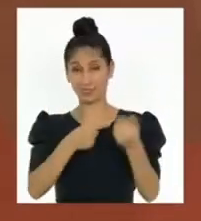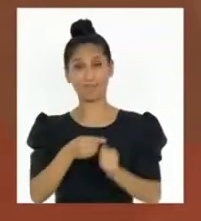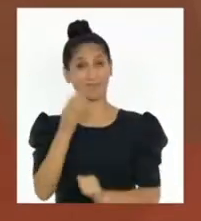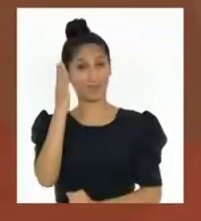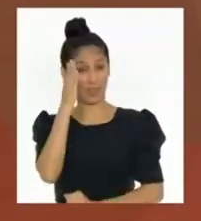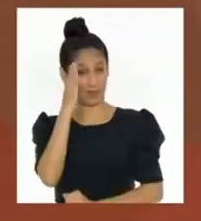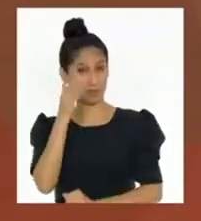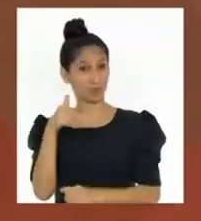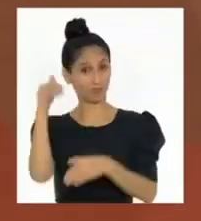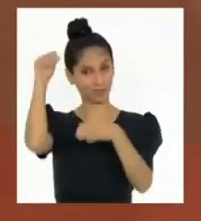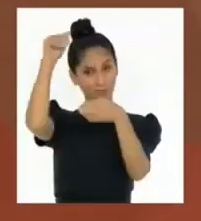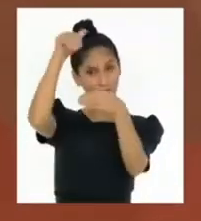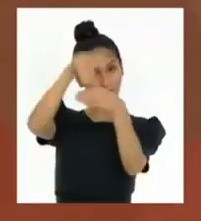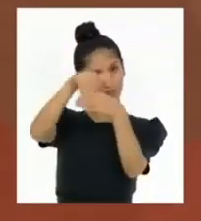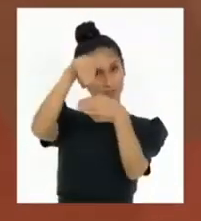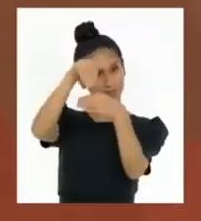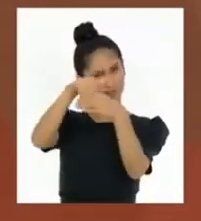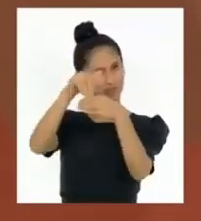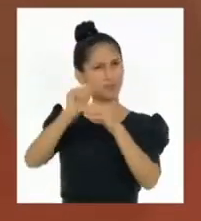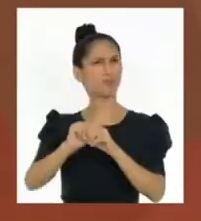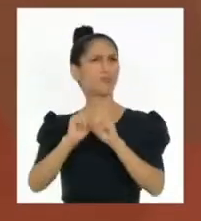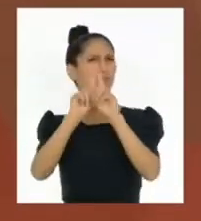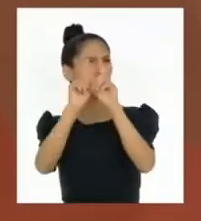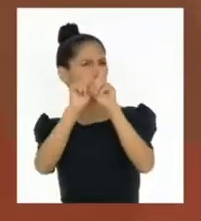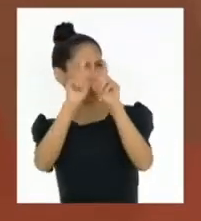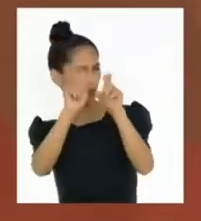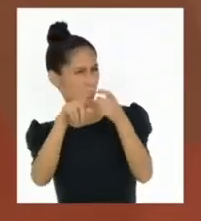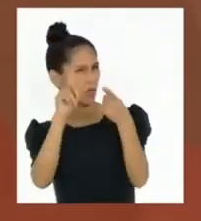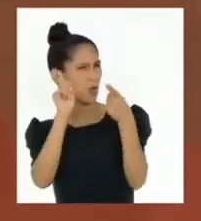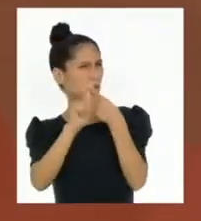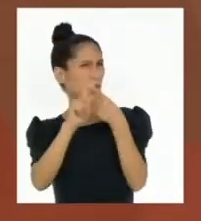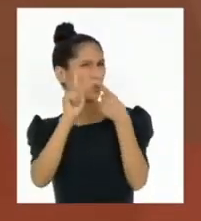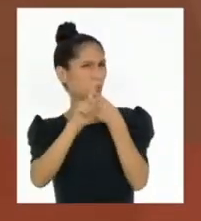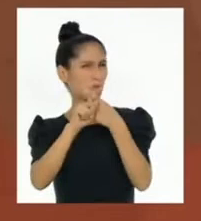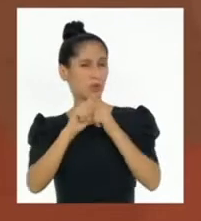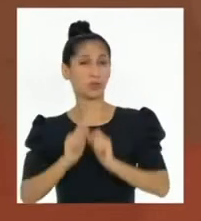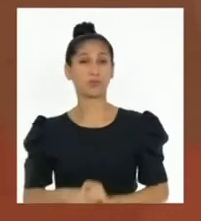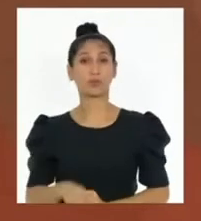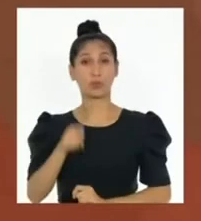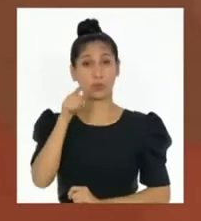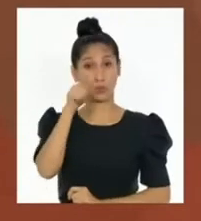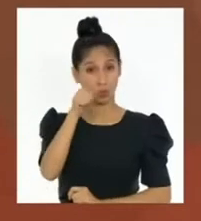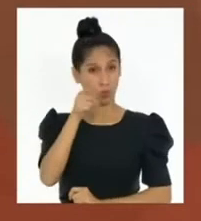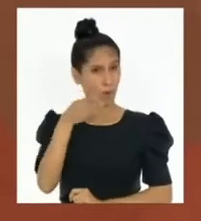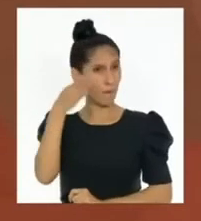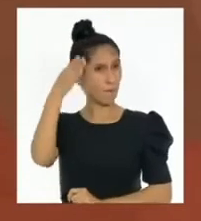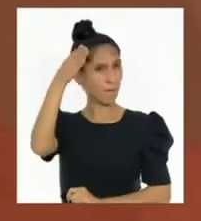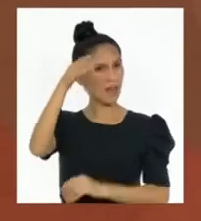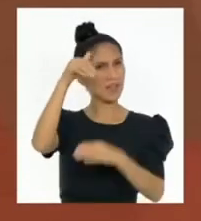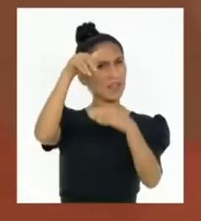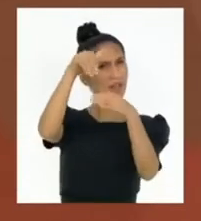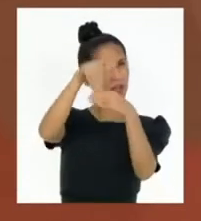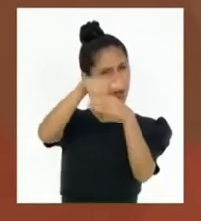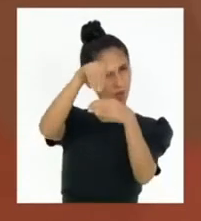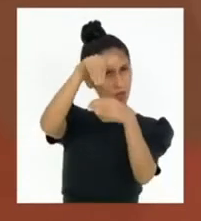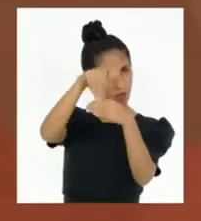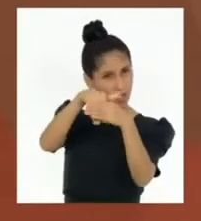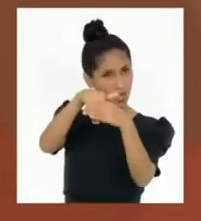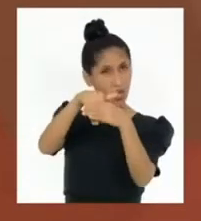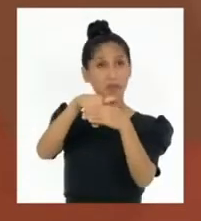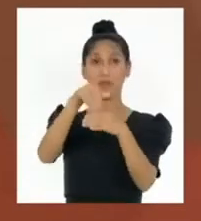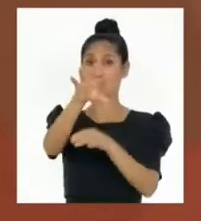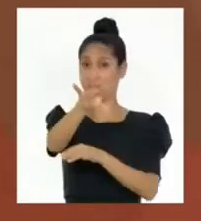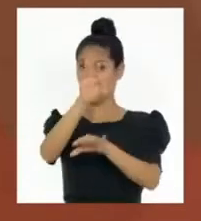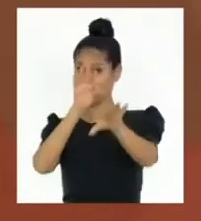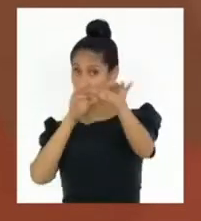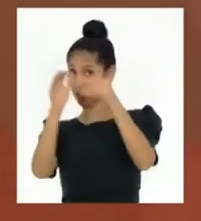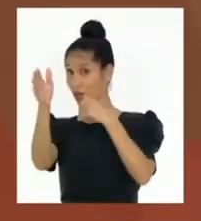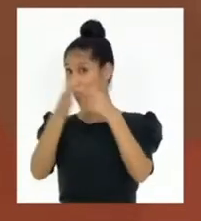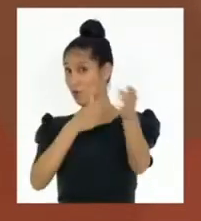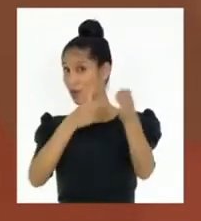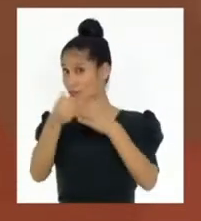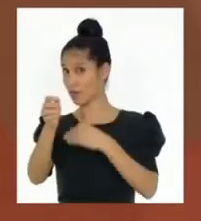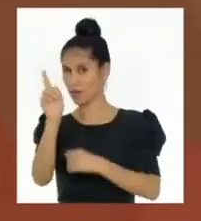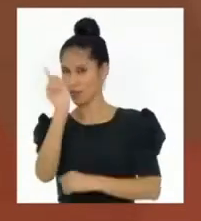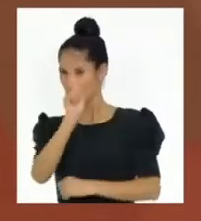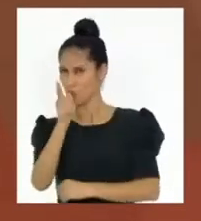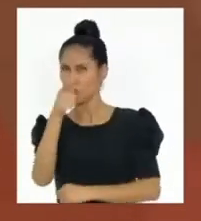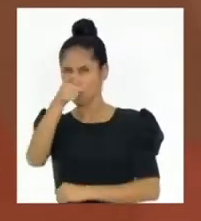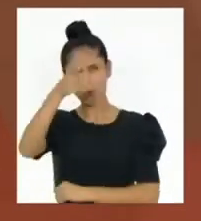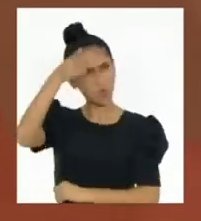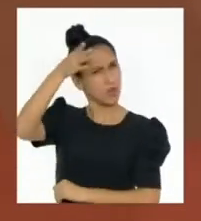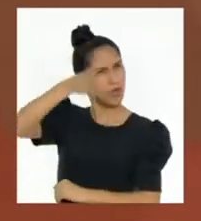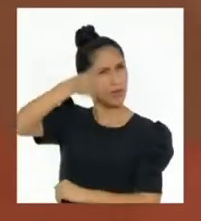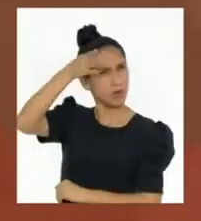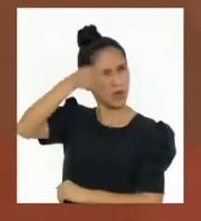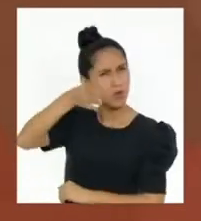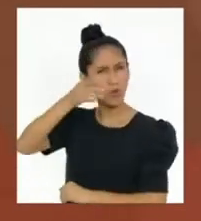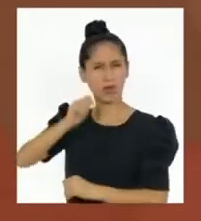preguntamos. Uno, ¿por qué es importante elegir democráticamente a nuestras y nuestros representantes? Dos,